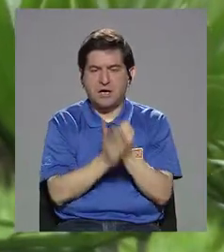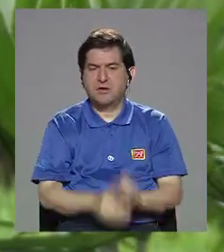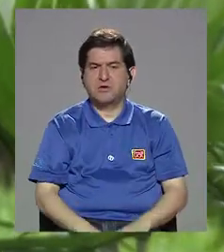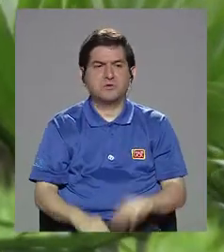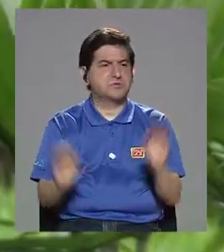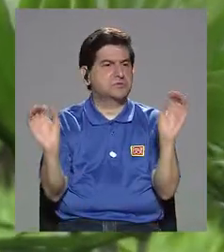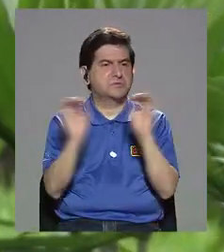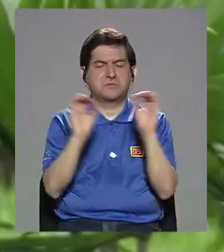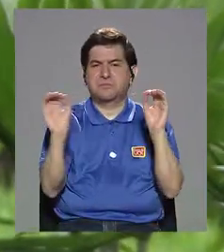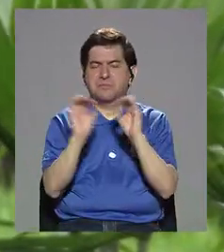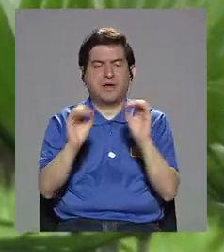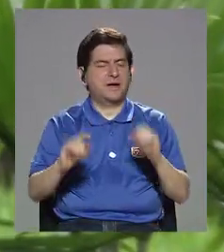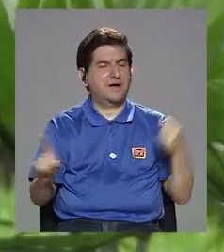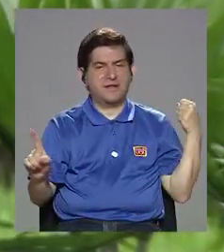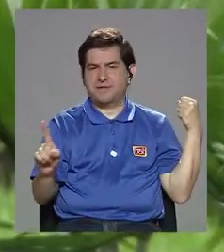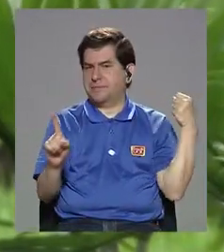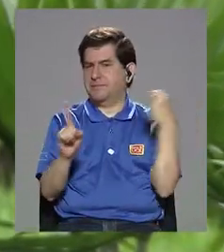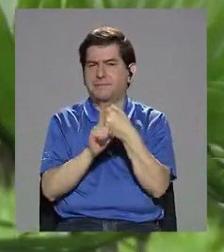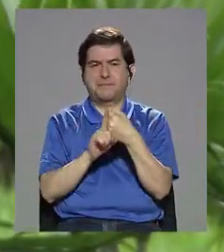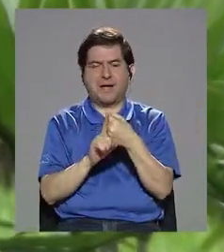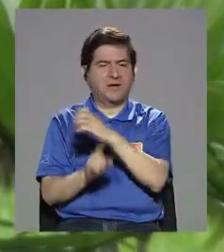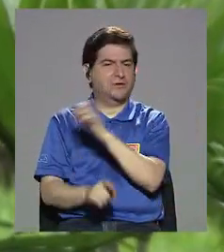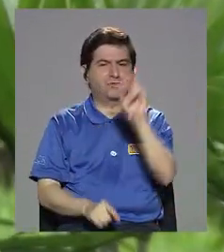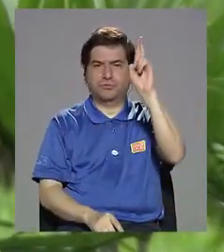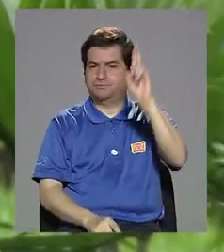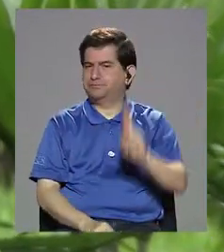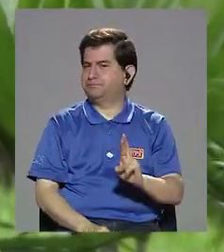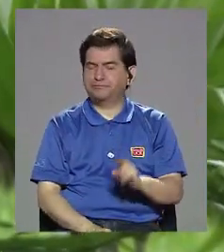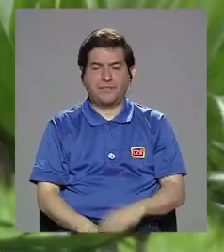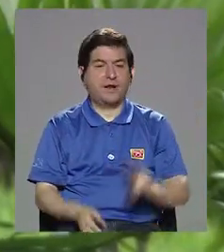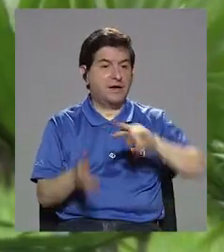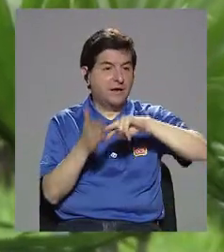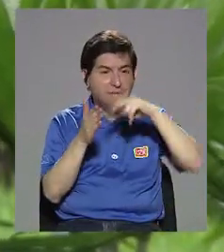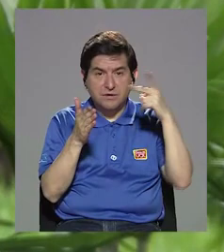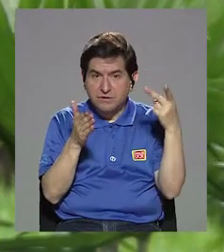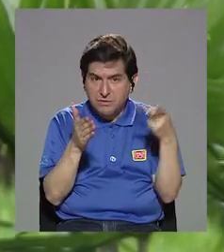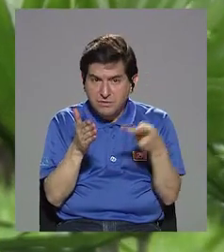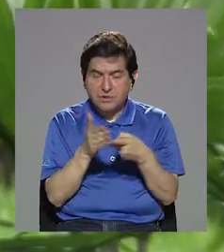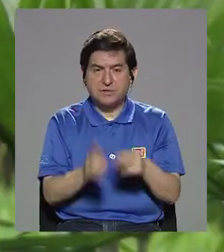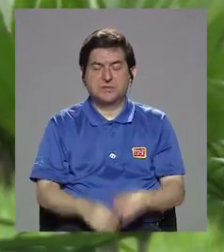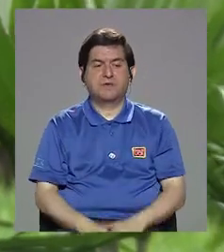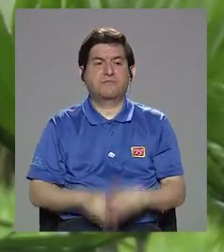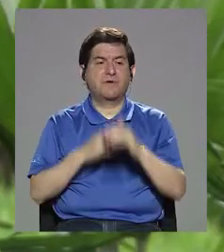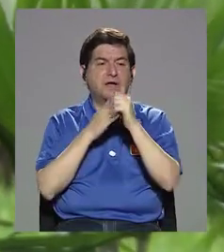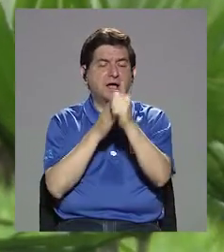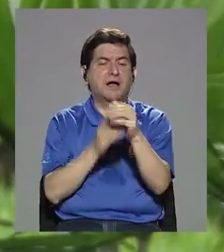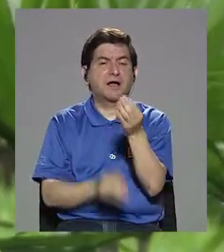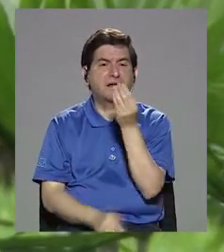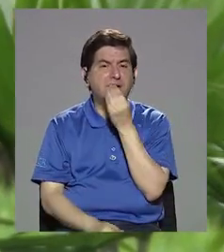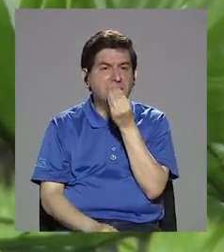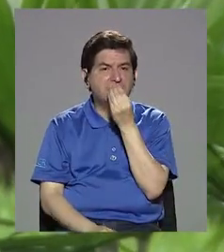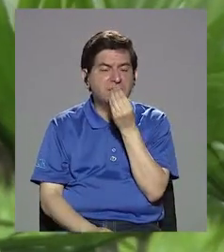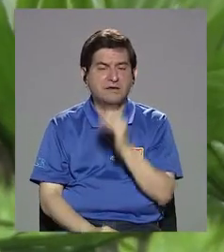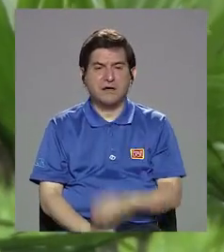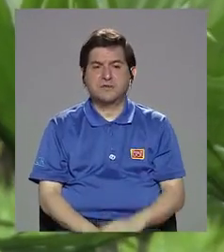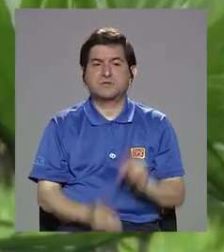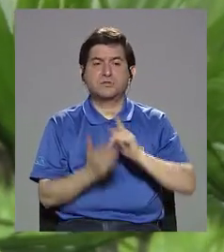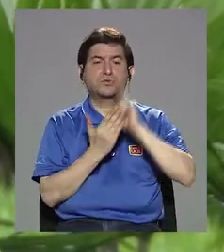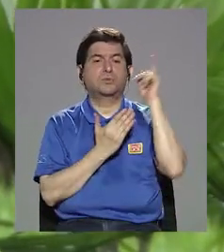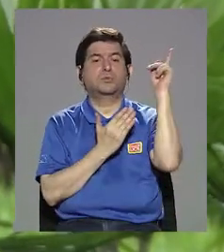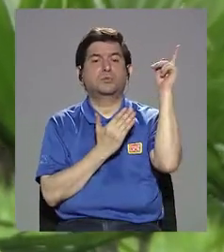no han tenido un gran impacto en Costa Rica en lo que son guías alimentarias,